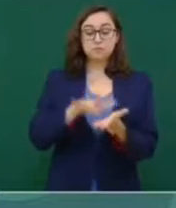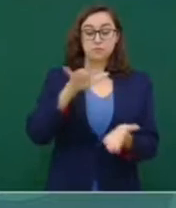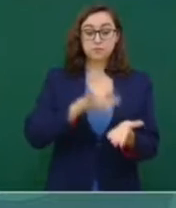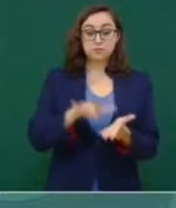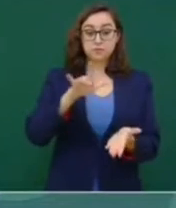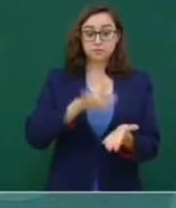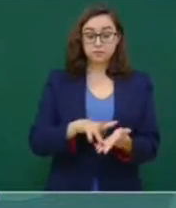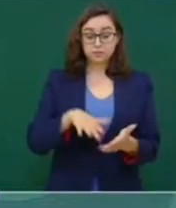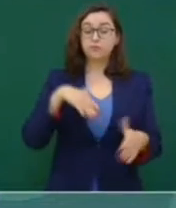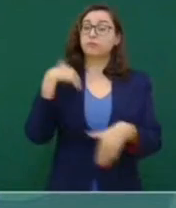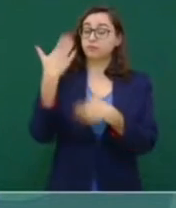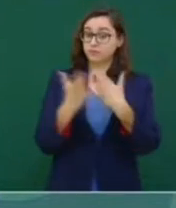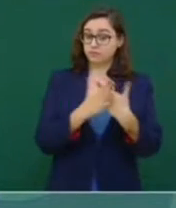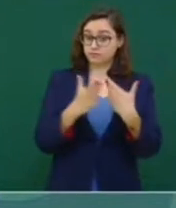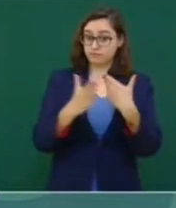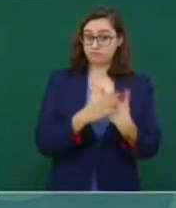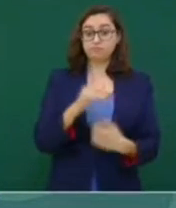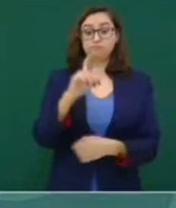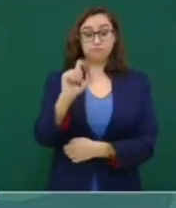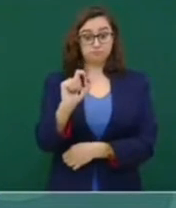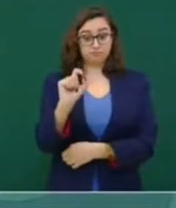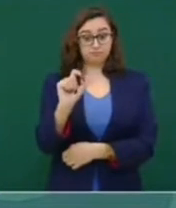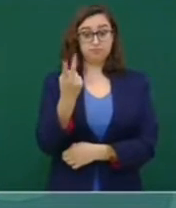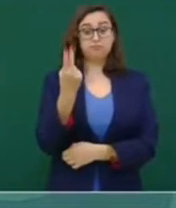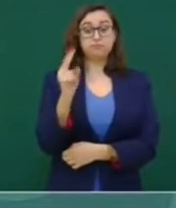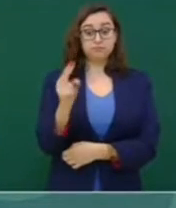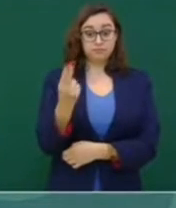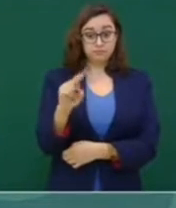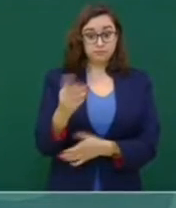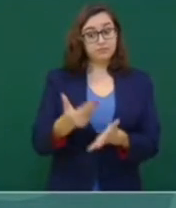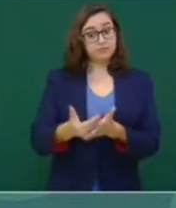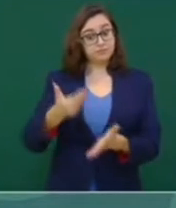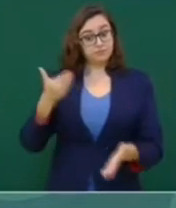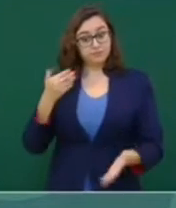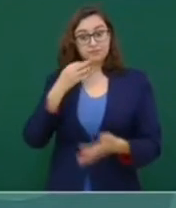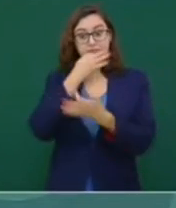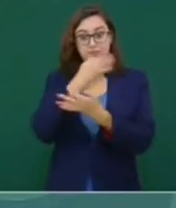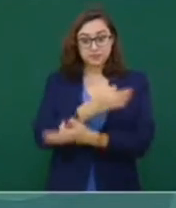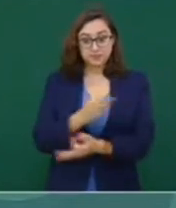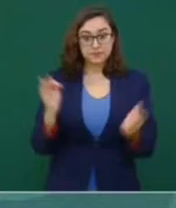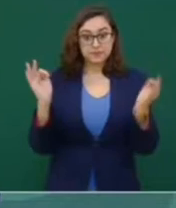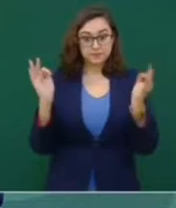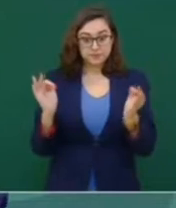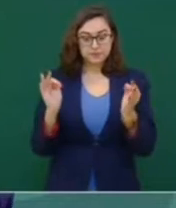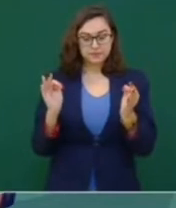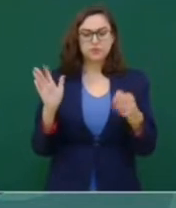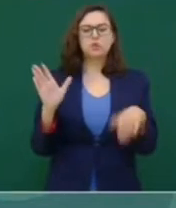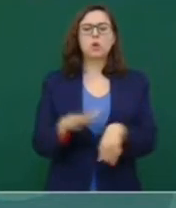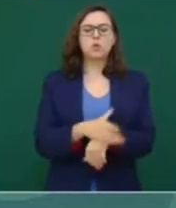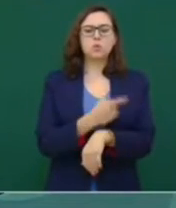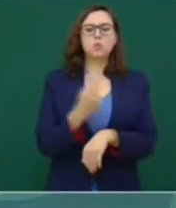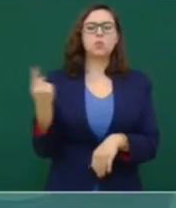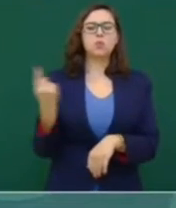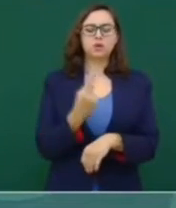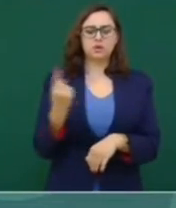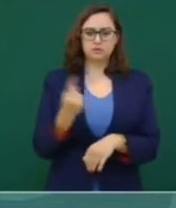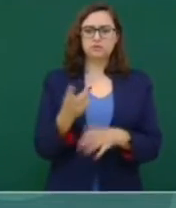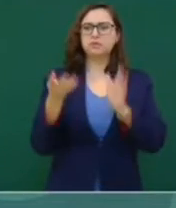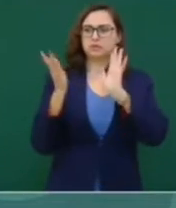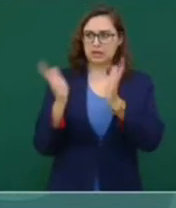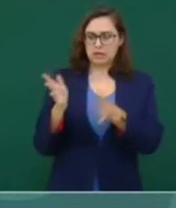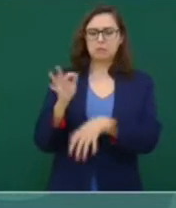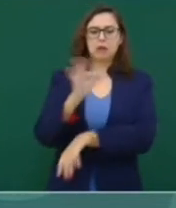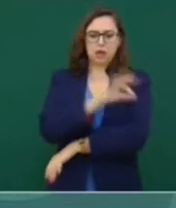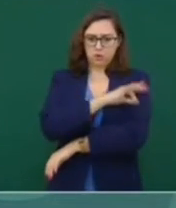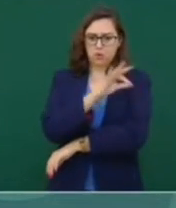20, de todas maneras, adelantamos. ¿Por qué lo hacemos? Bueno, hablaba yo de la vacunación